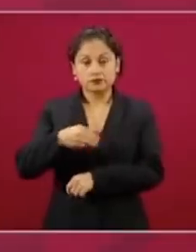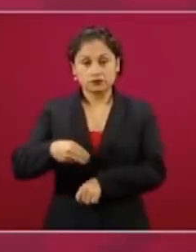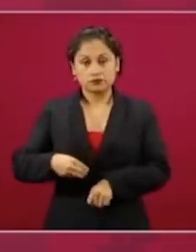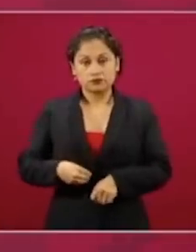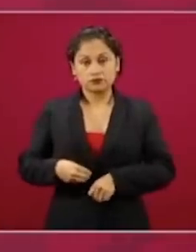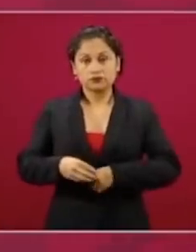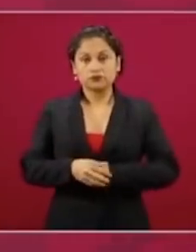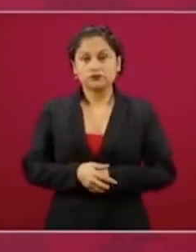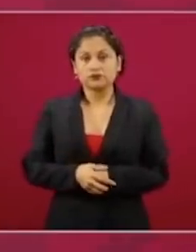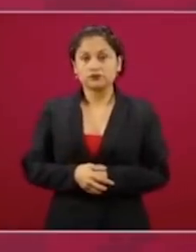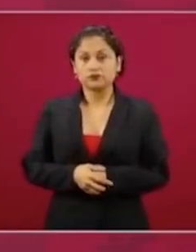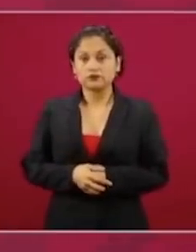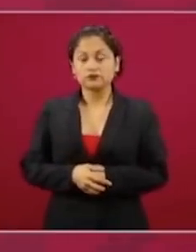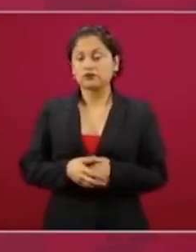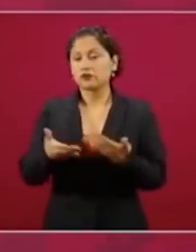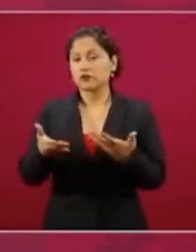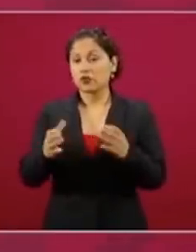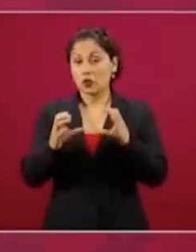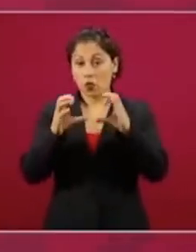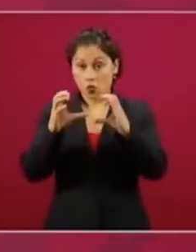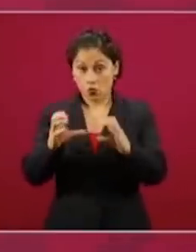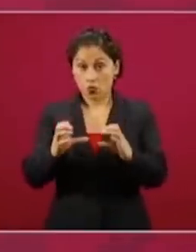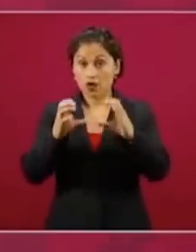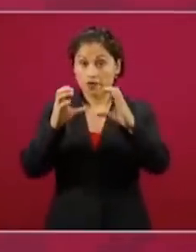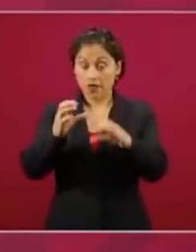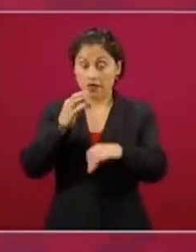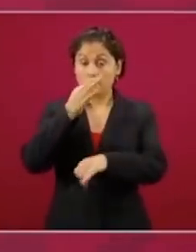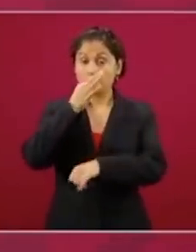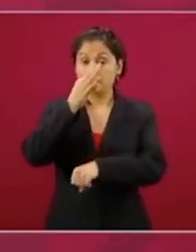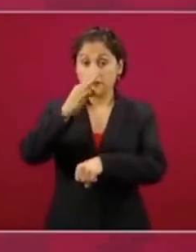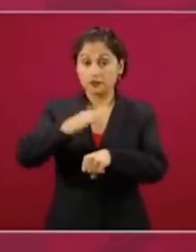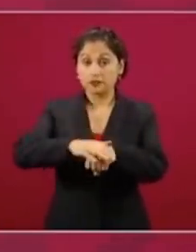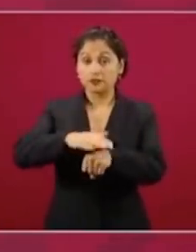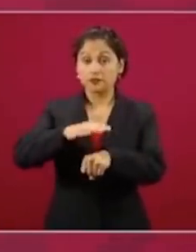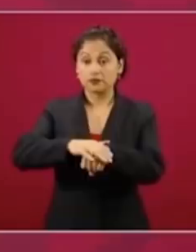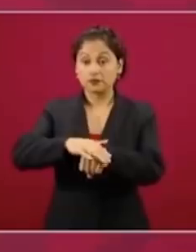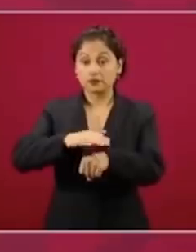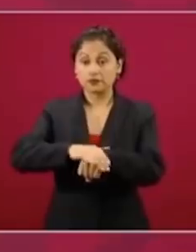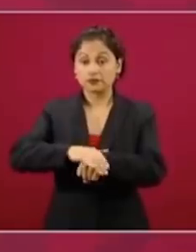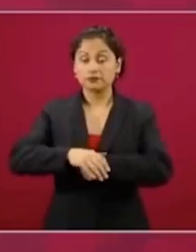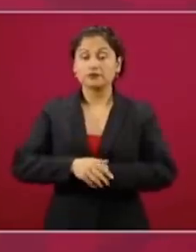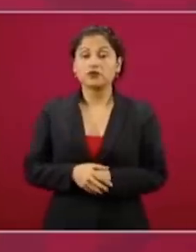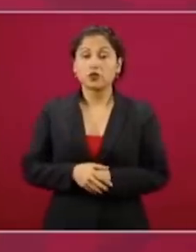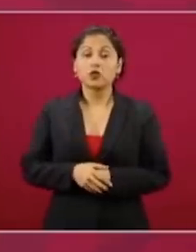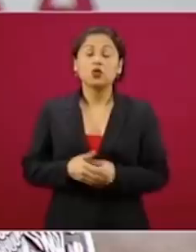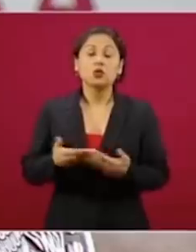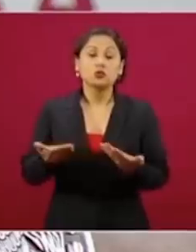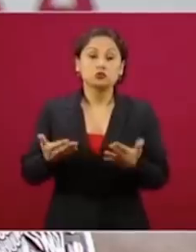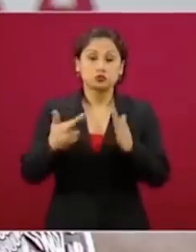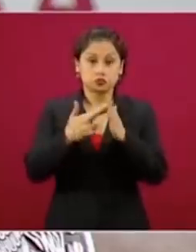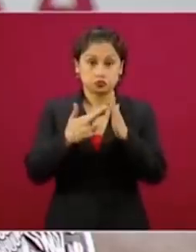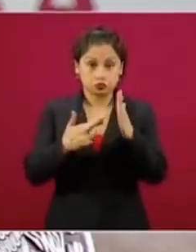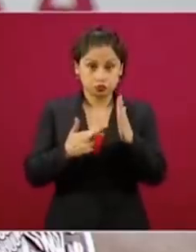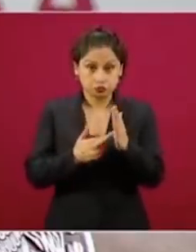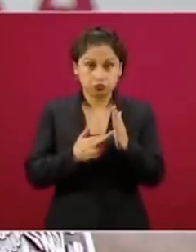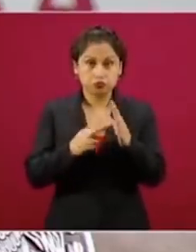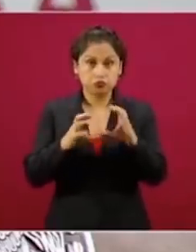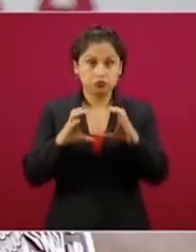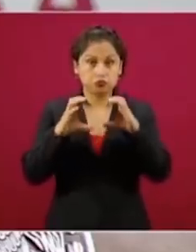cercos sanitarios, ahí podríamos,